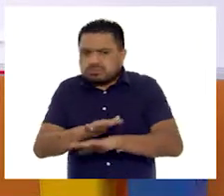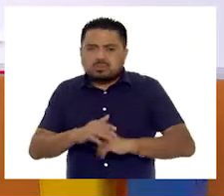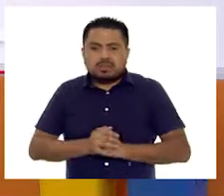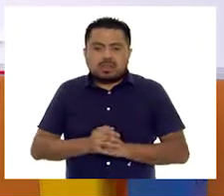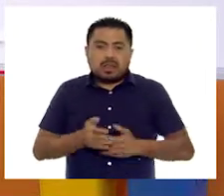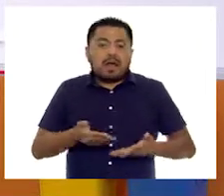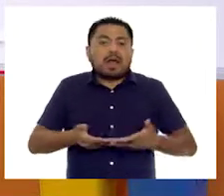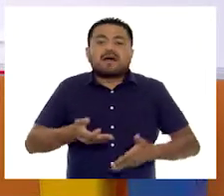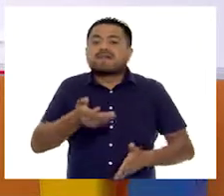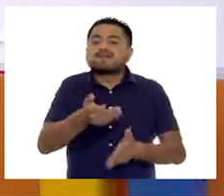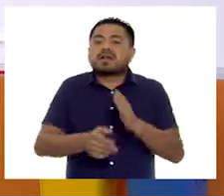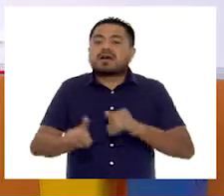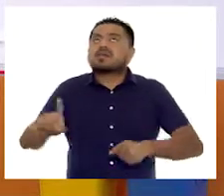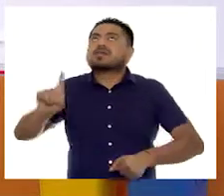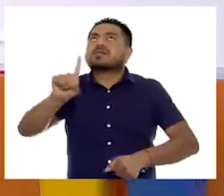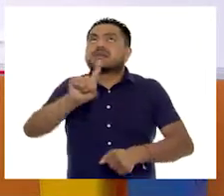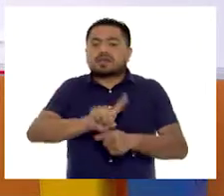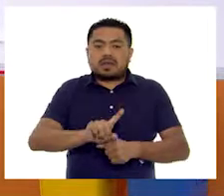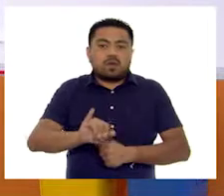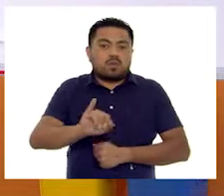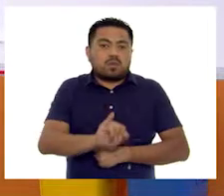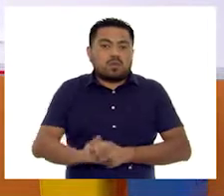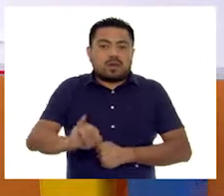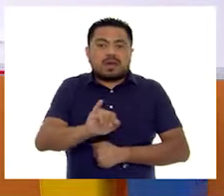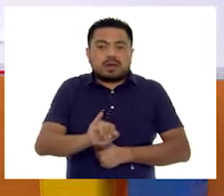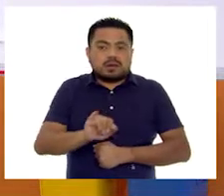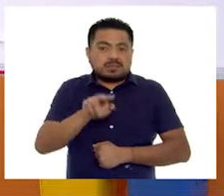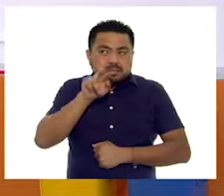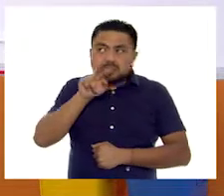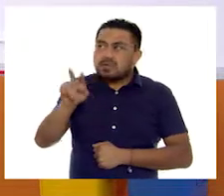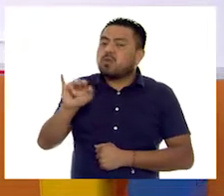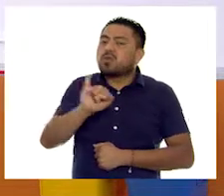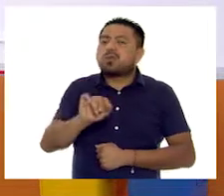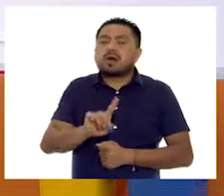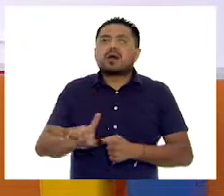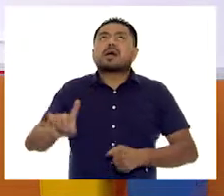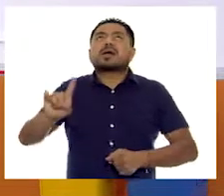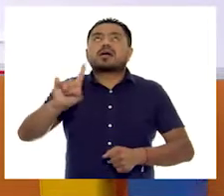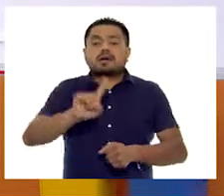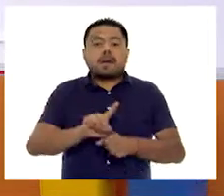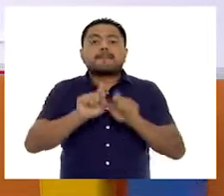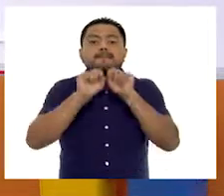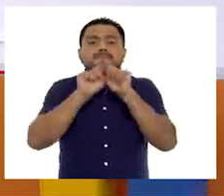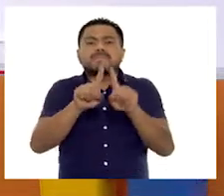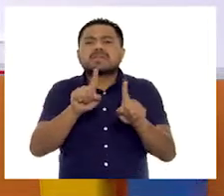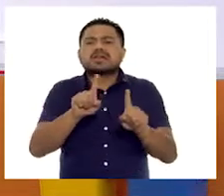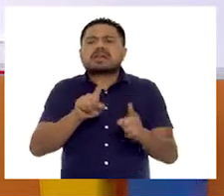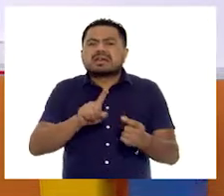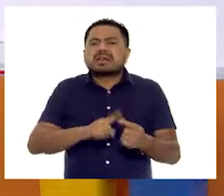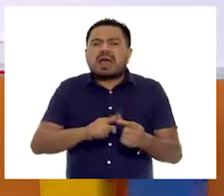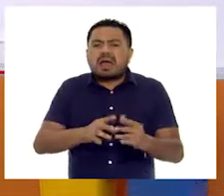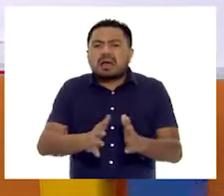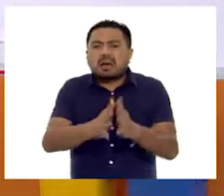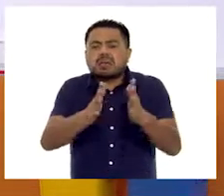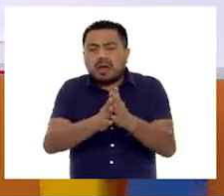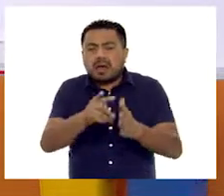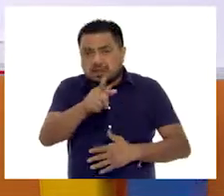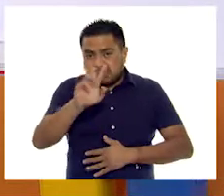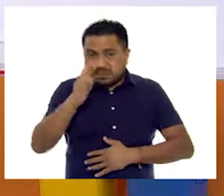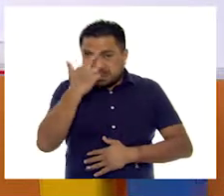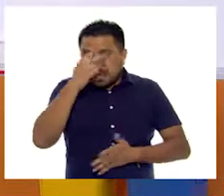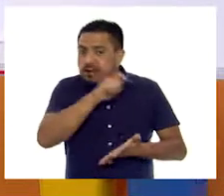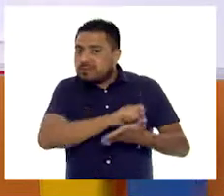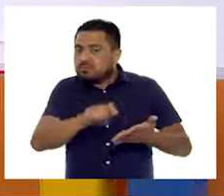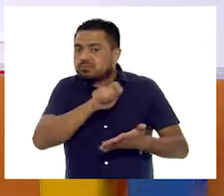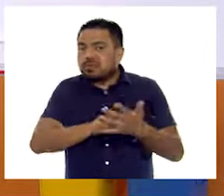Ahora nos falta el día jueves. Vamos a ver el día jueves. De igual manera, ¿quién quiere participar? Recuerda escribir